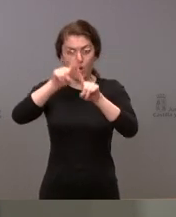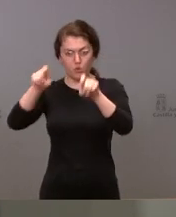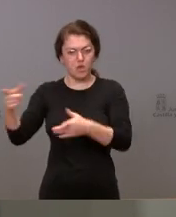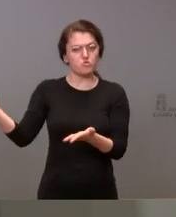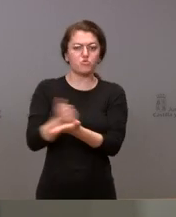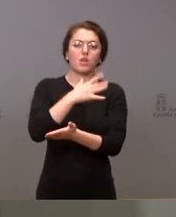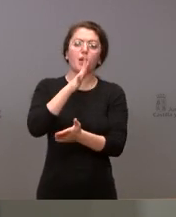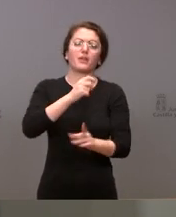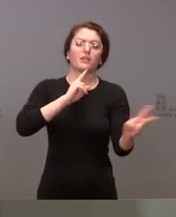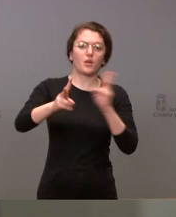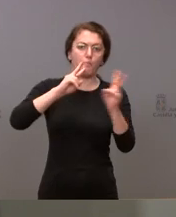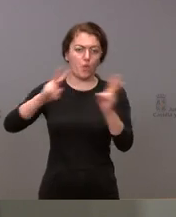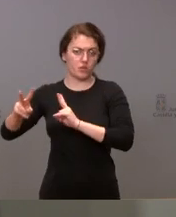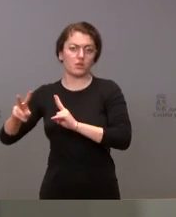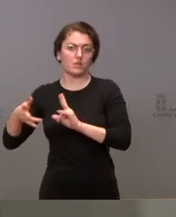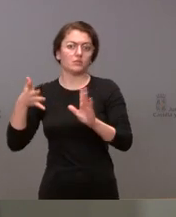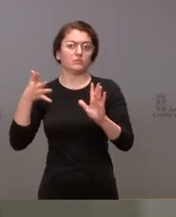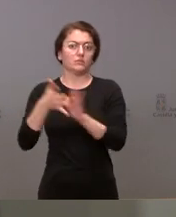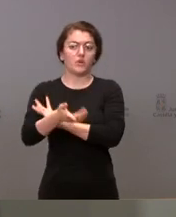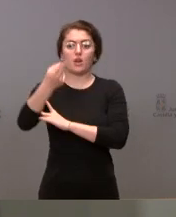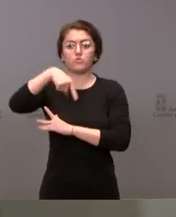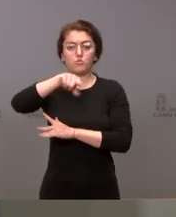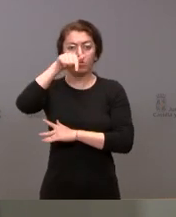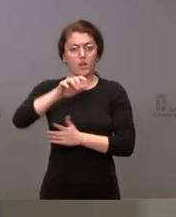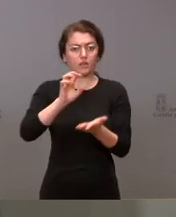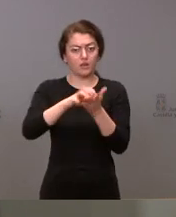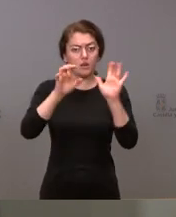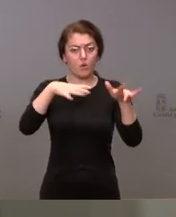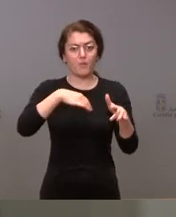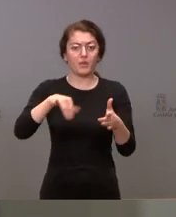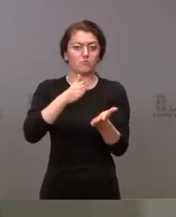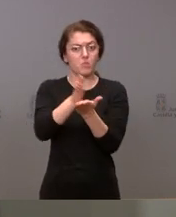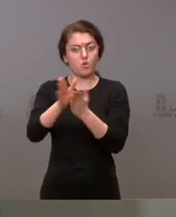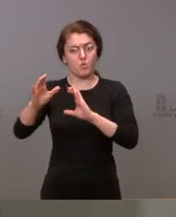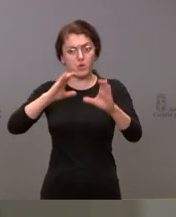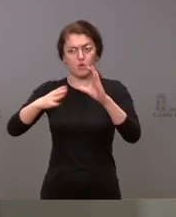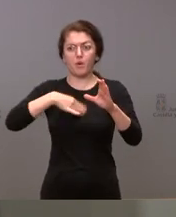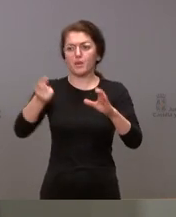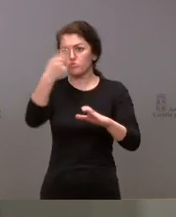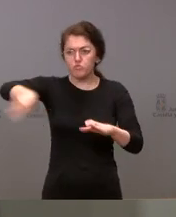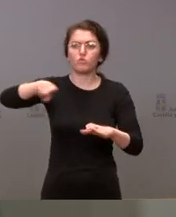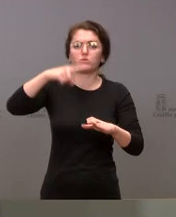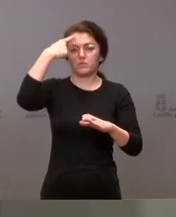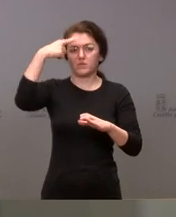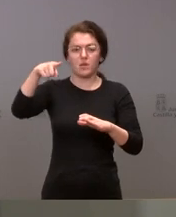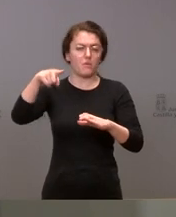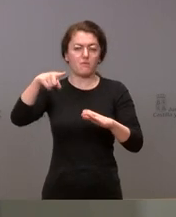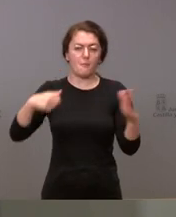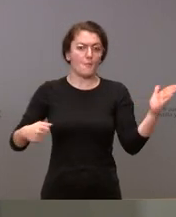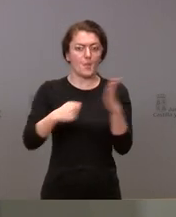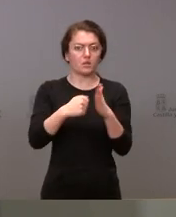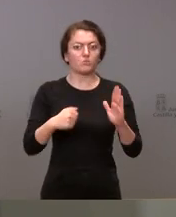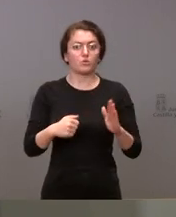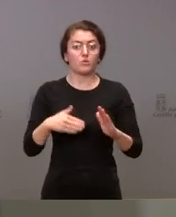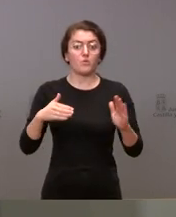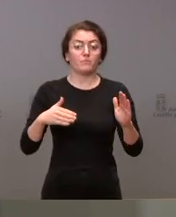y dar la opción a que todos los medios de comunicación de Castilla y León tengan acceso a la máxima información lo que va a hacer el próximo gobierno pues